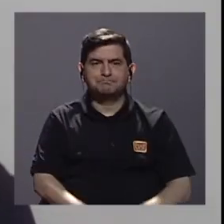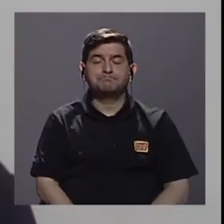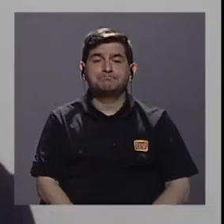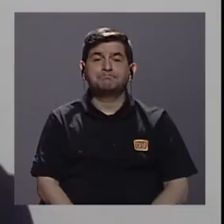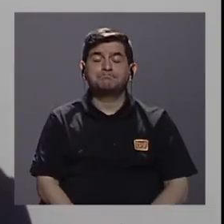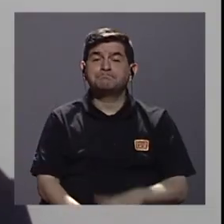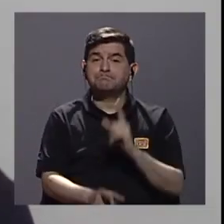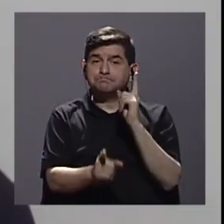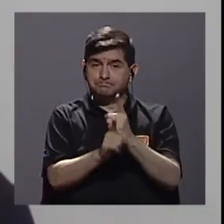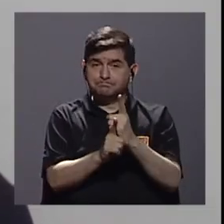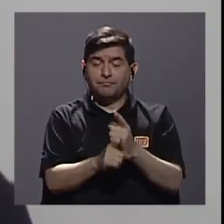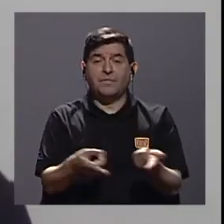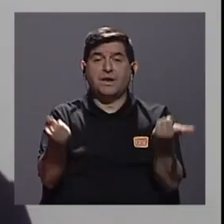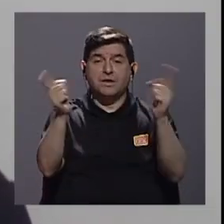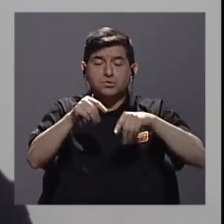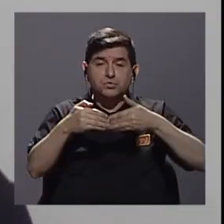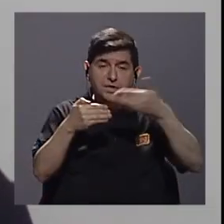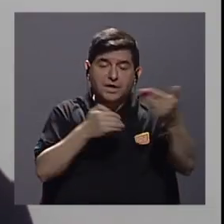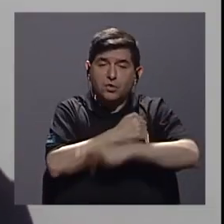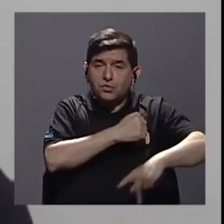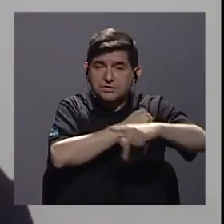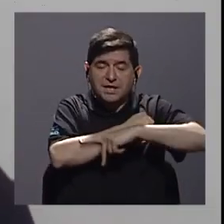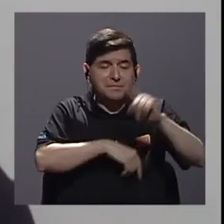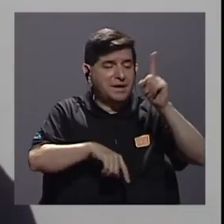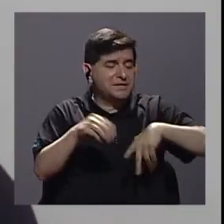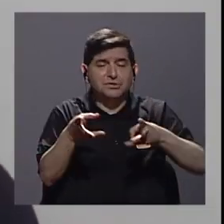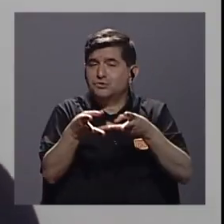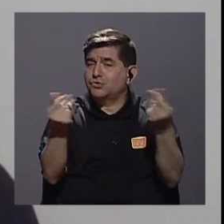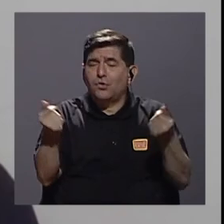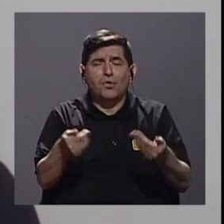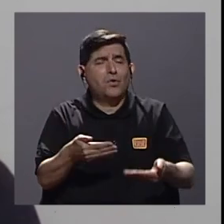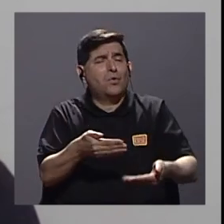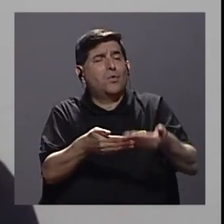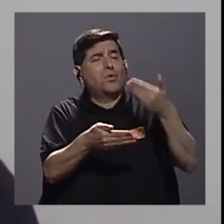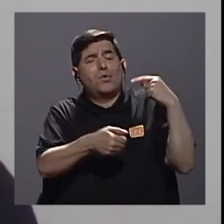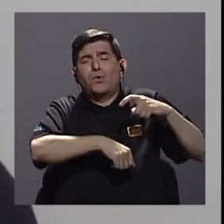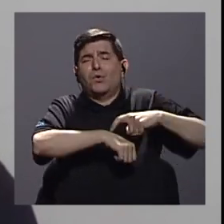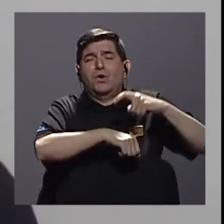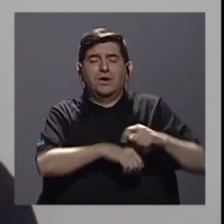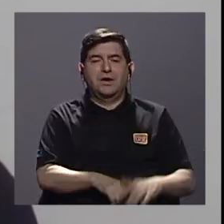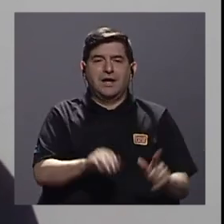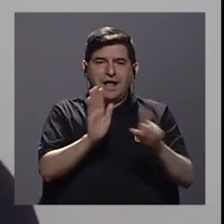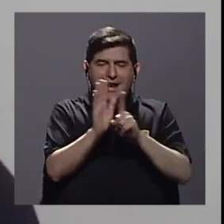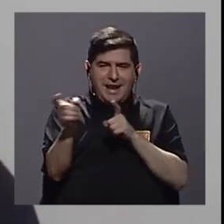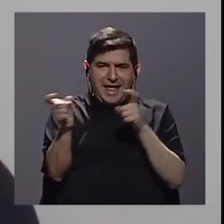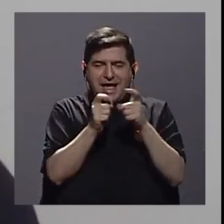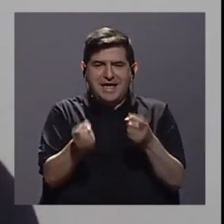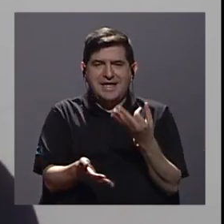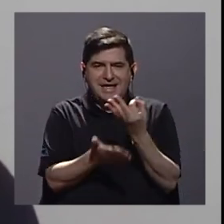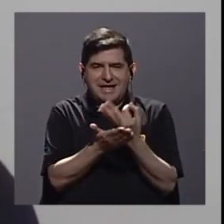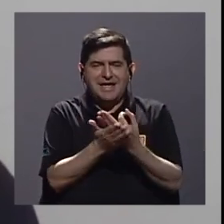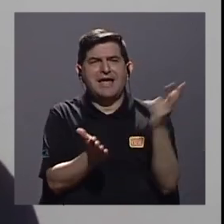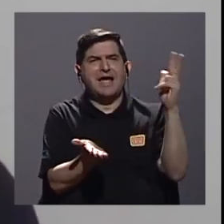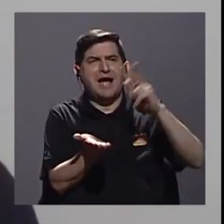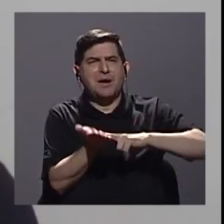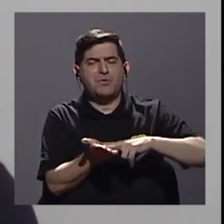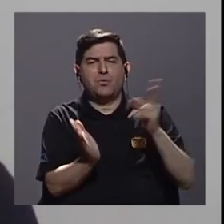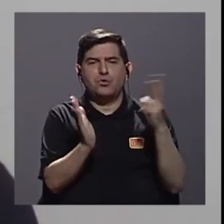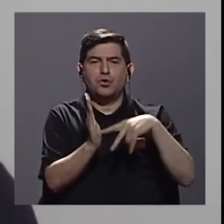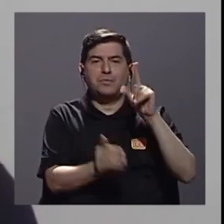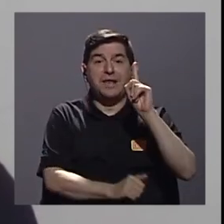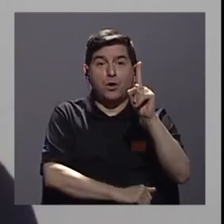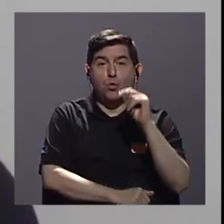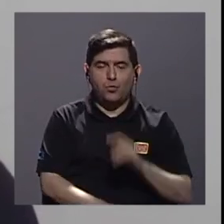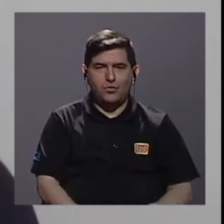efectivamente esto pasa por cosas que este país no ha logrado resolver en mucho tiempo vamos a ver la ley de administración financiera se aprobó en el año 2001